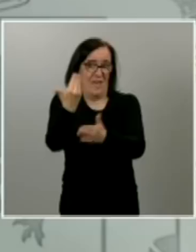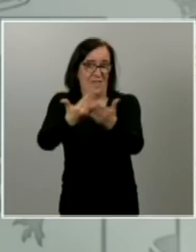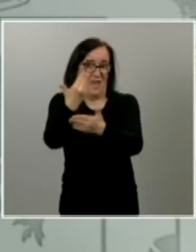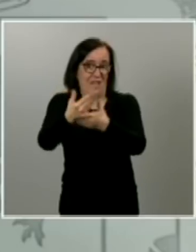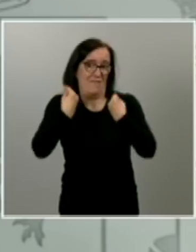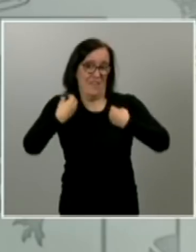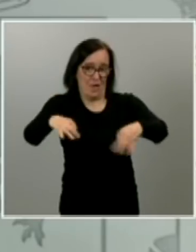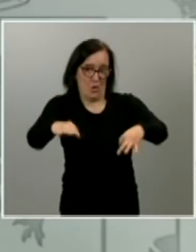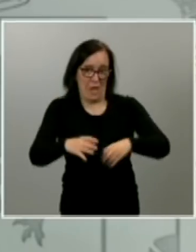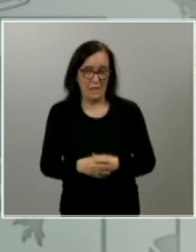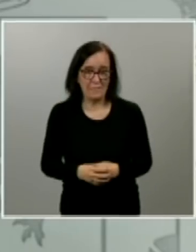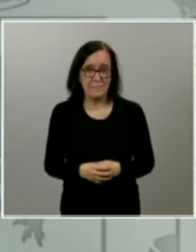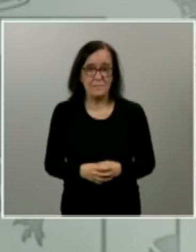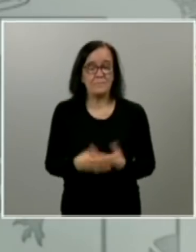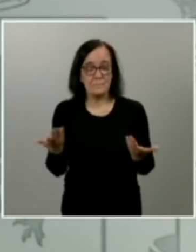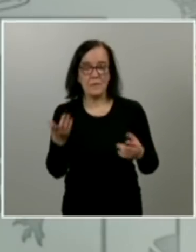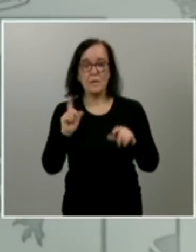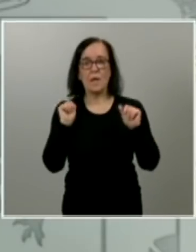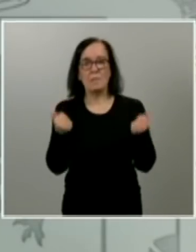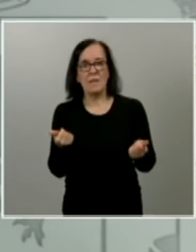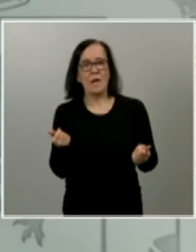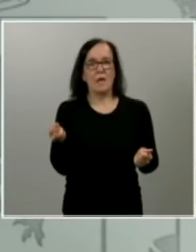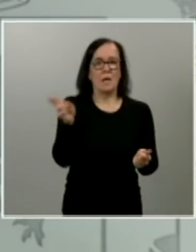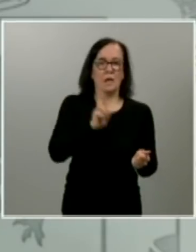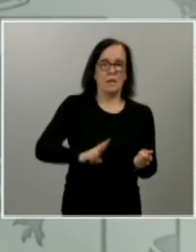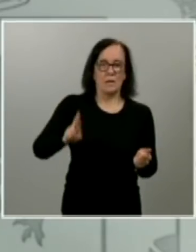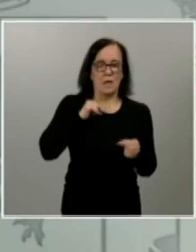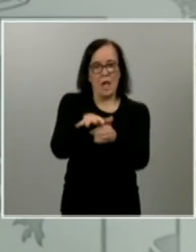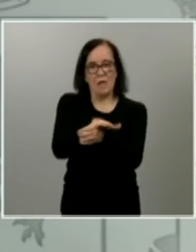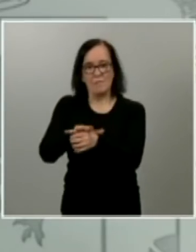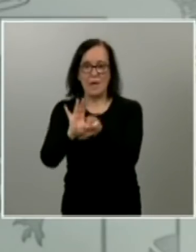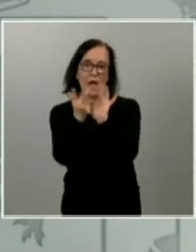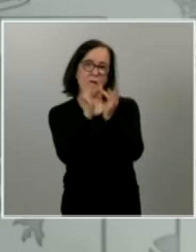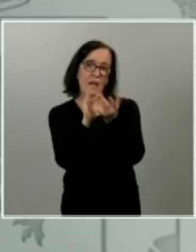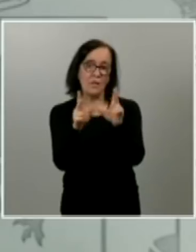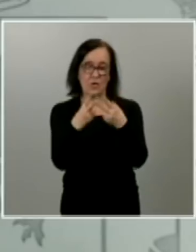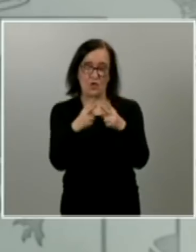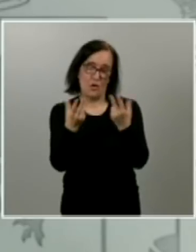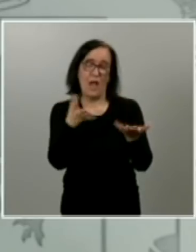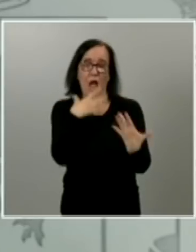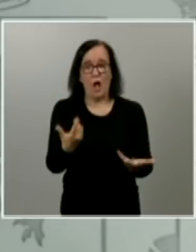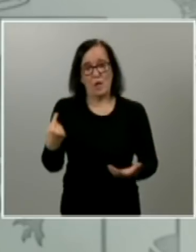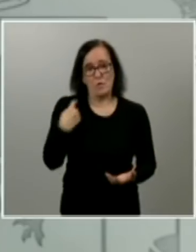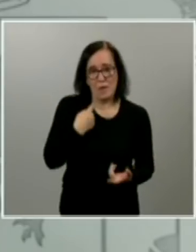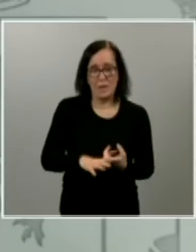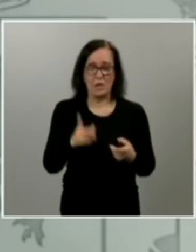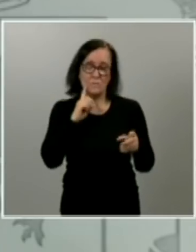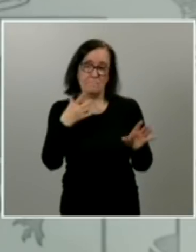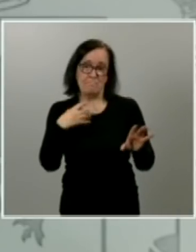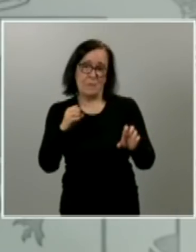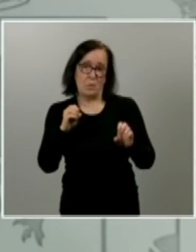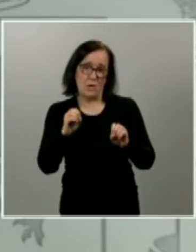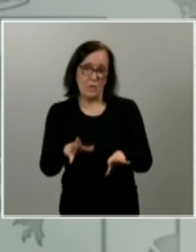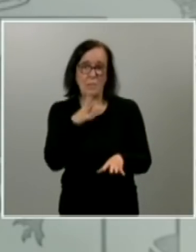de empezar a recuperar algunos espacios de relación social que hemos perdido o que hemos renunciado a ellos para